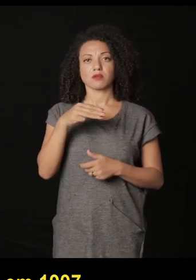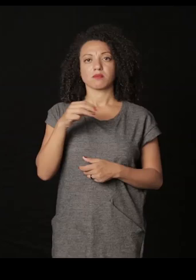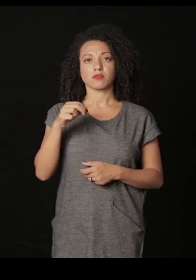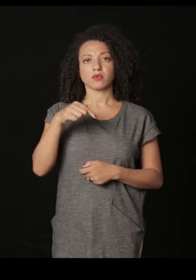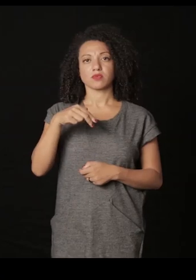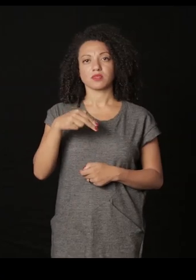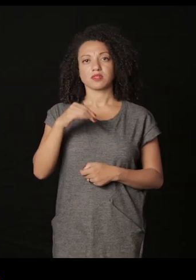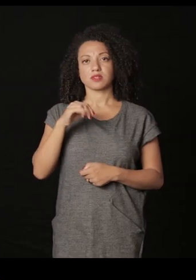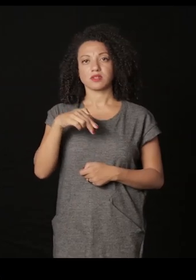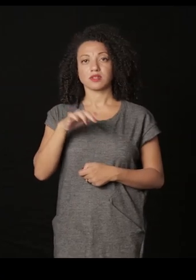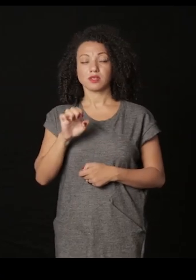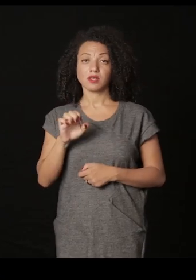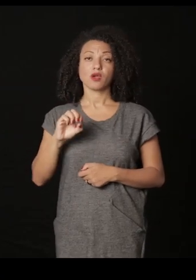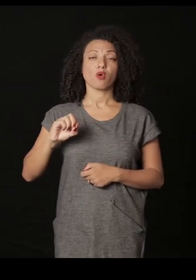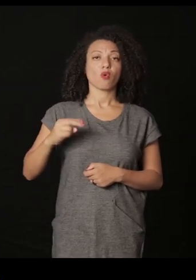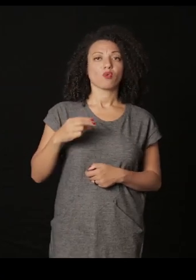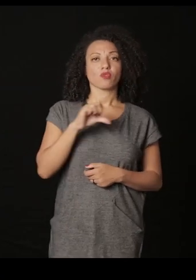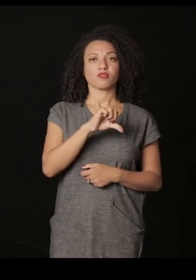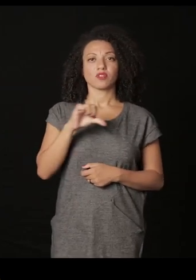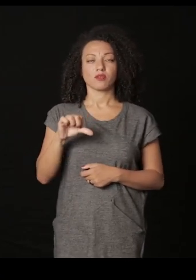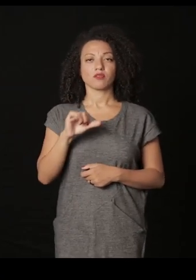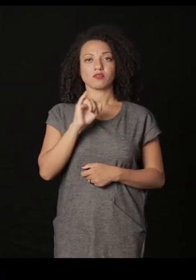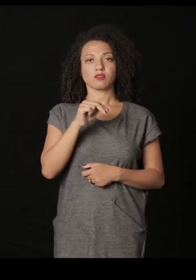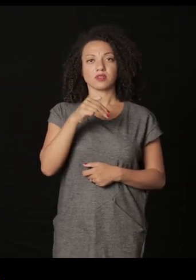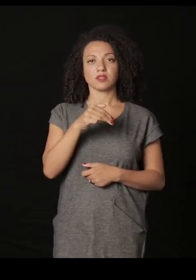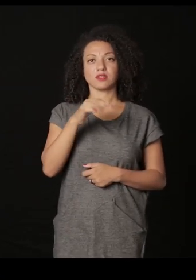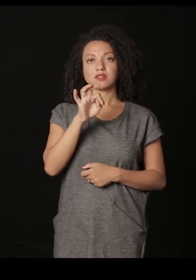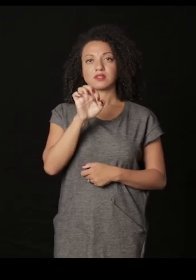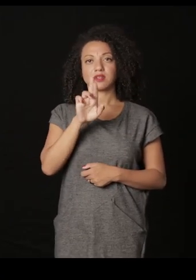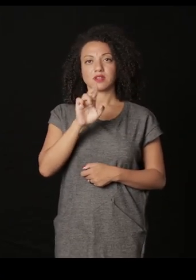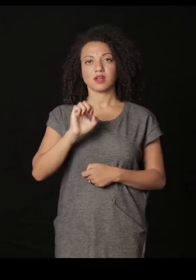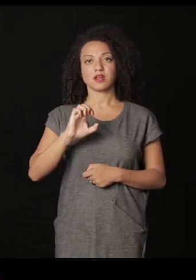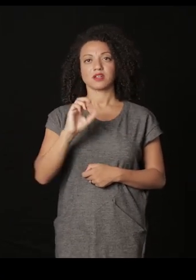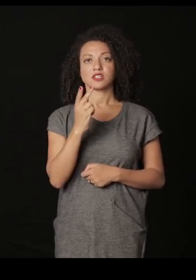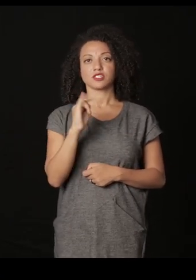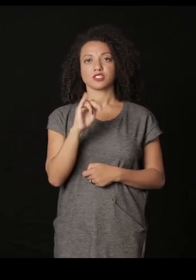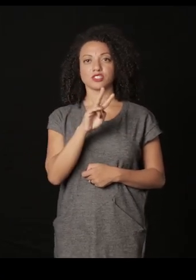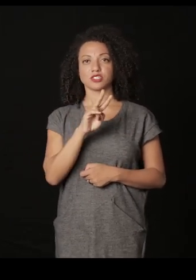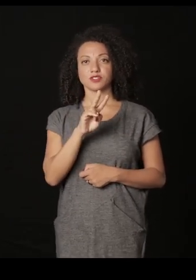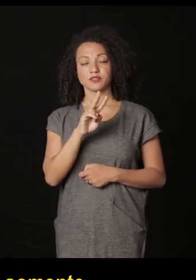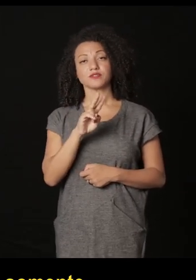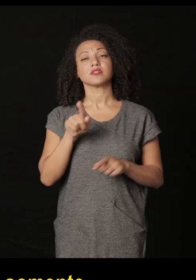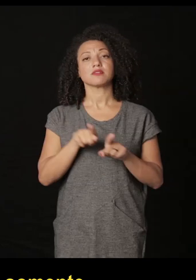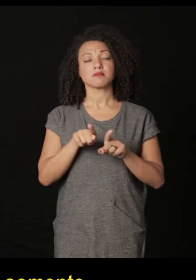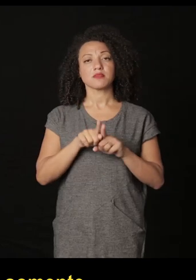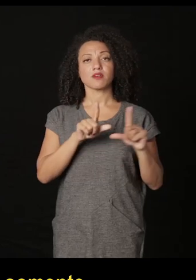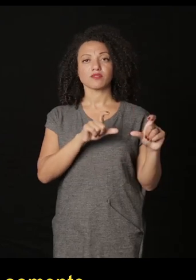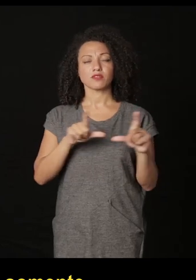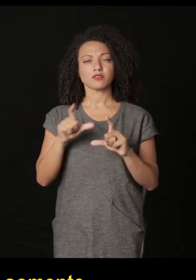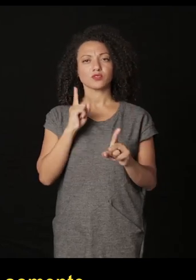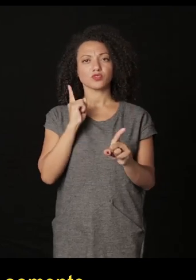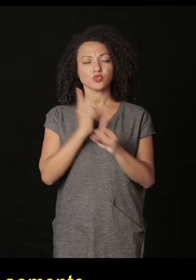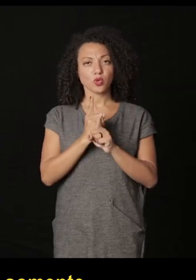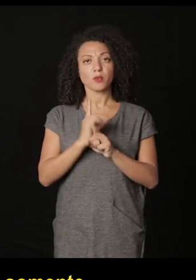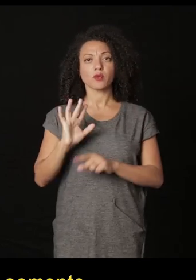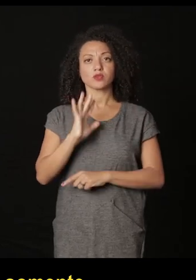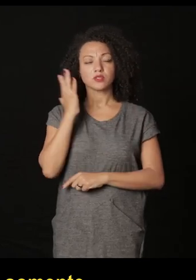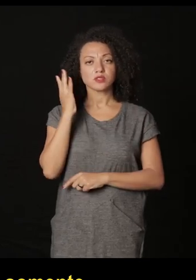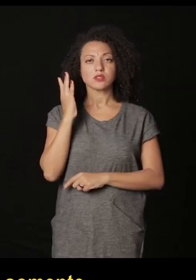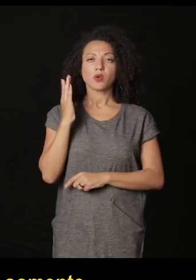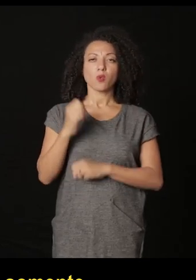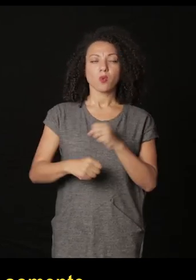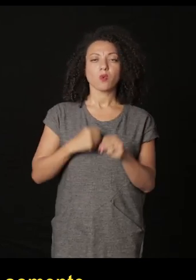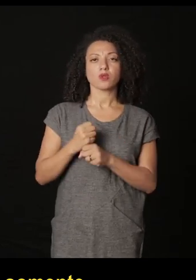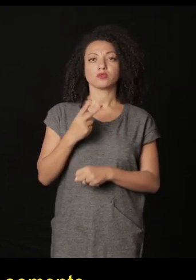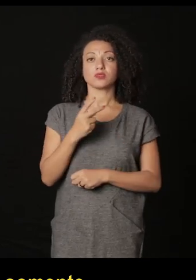o más tarde en 99 el Inter Archive y la fotografía descubre